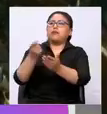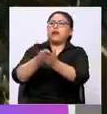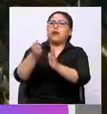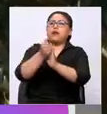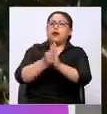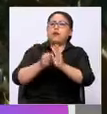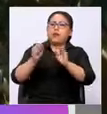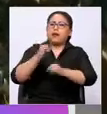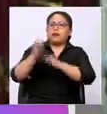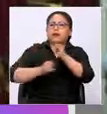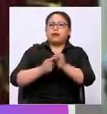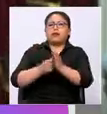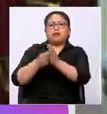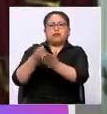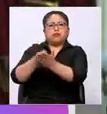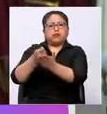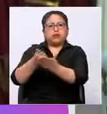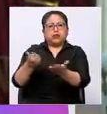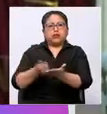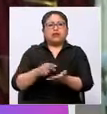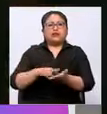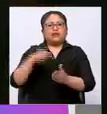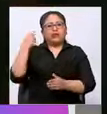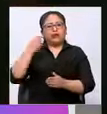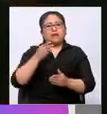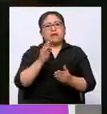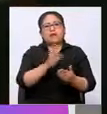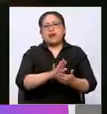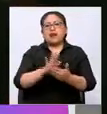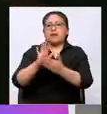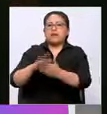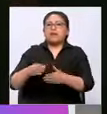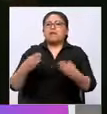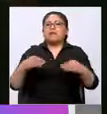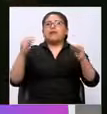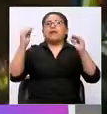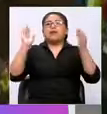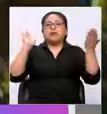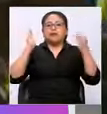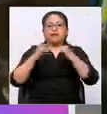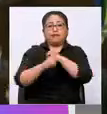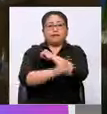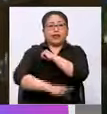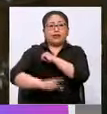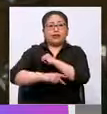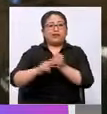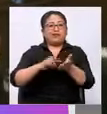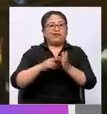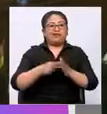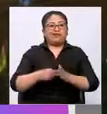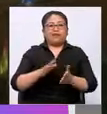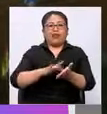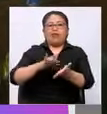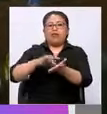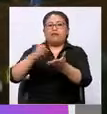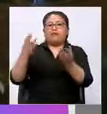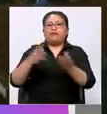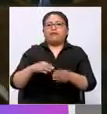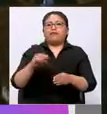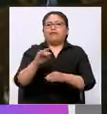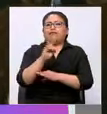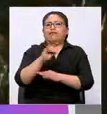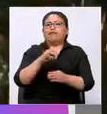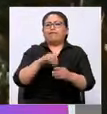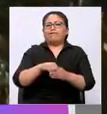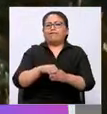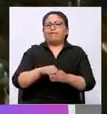¿Querían que perdamos? Eso es la dictadura. Antipatria, vendepatria. Eso es lo que han hecho ellos. Y todo esto es solamente una muestra